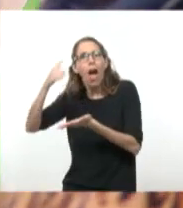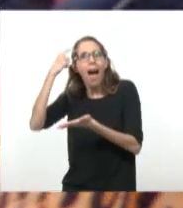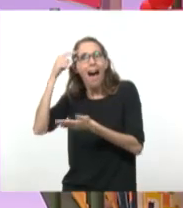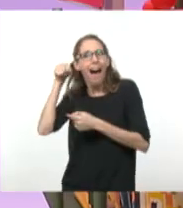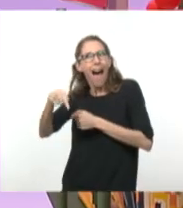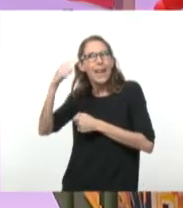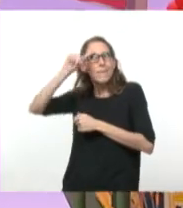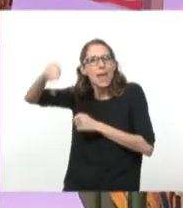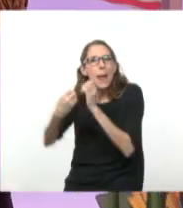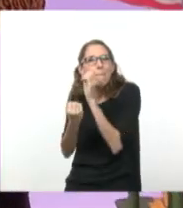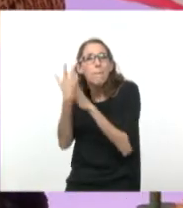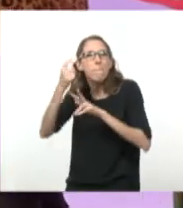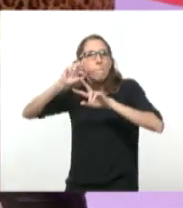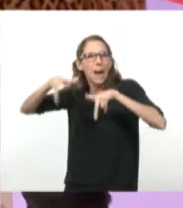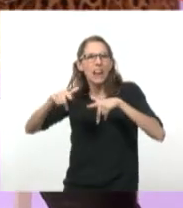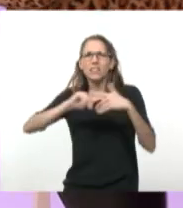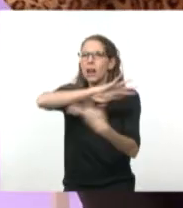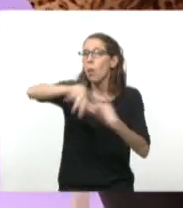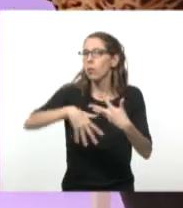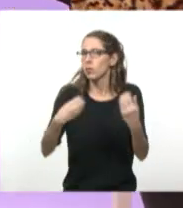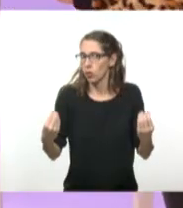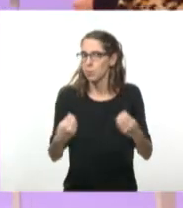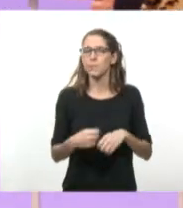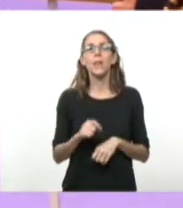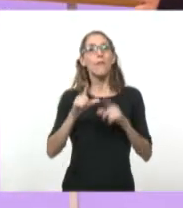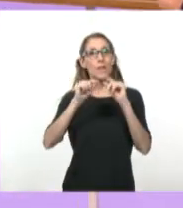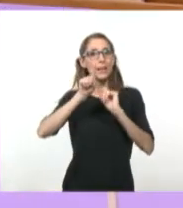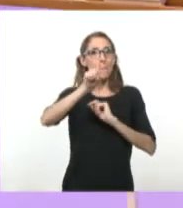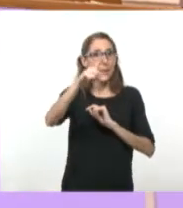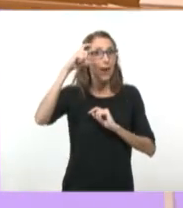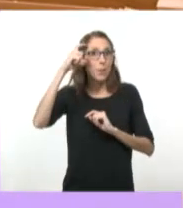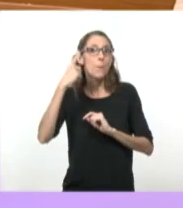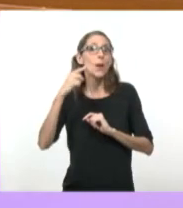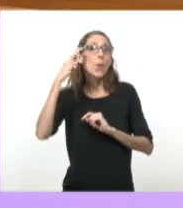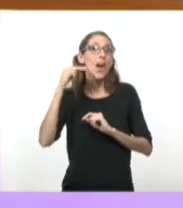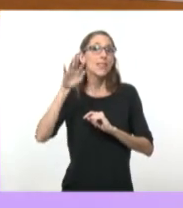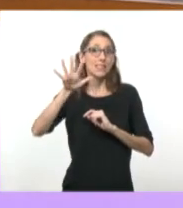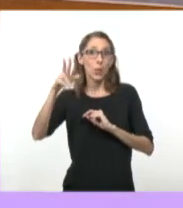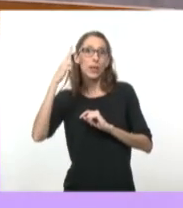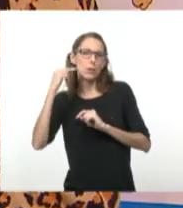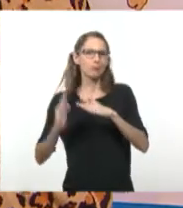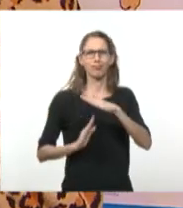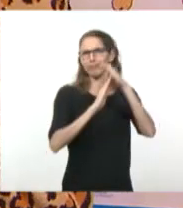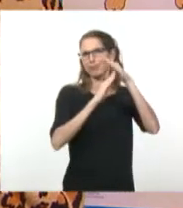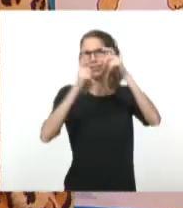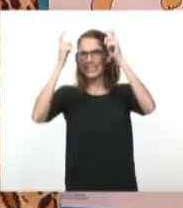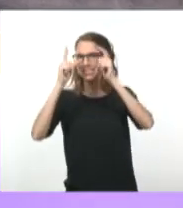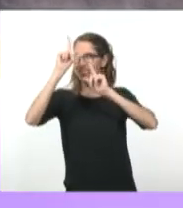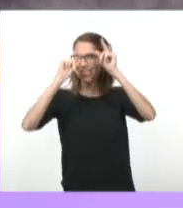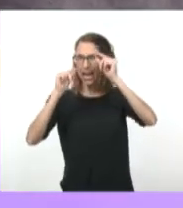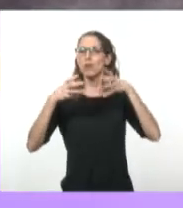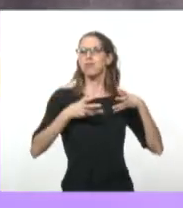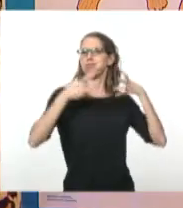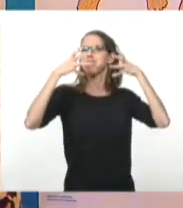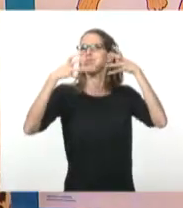Perfecto. El primero de enero de 1959, con el Che Guevara a la cabeza, se ingresa la revolución.